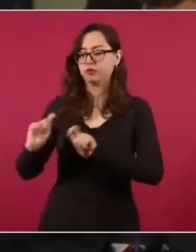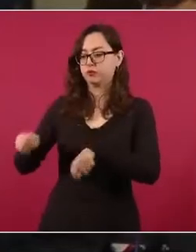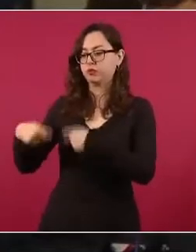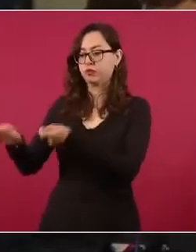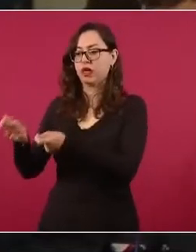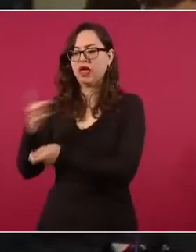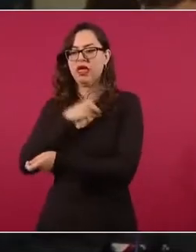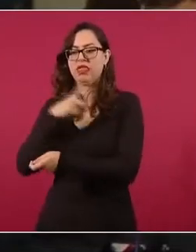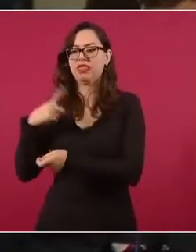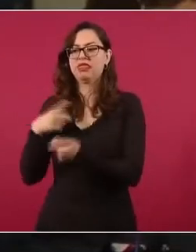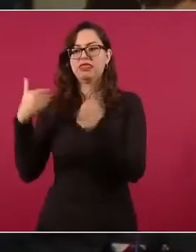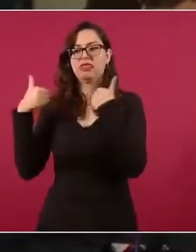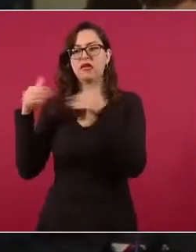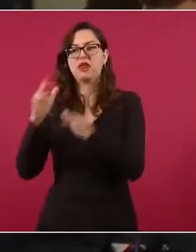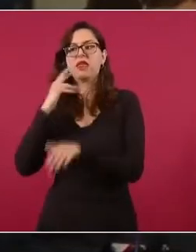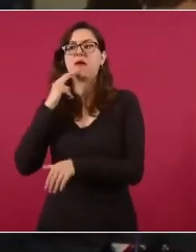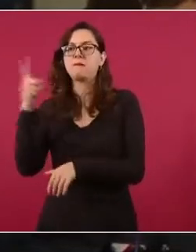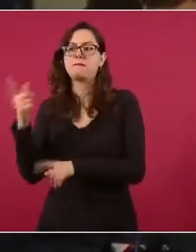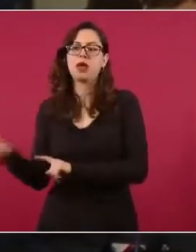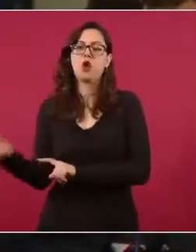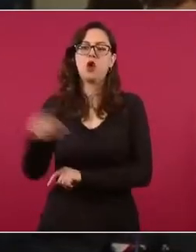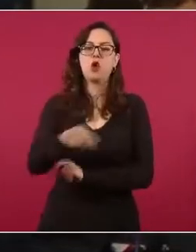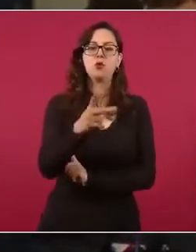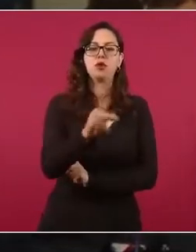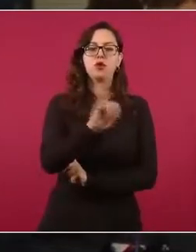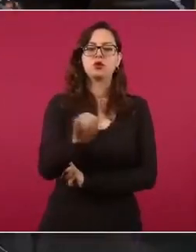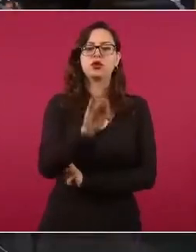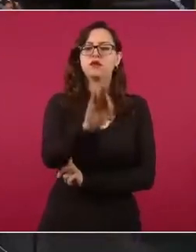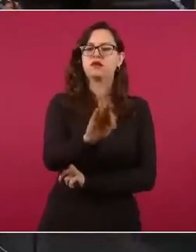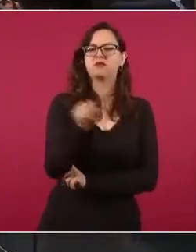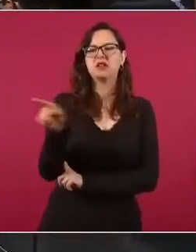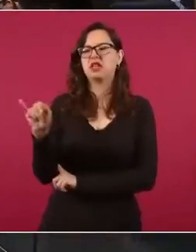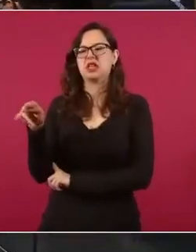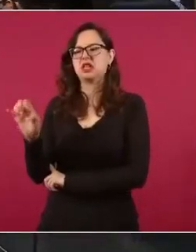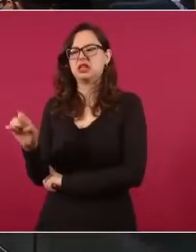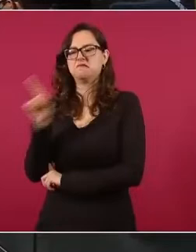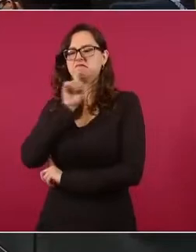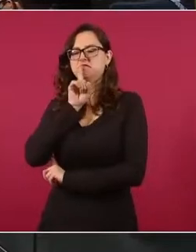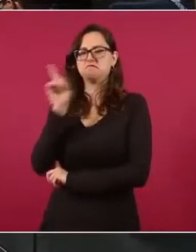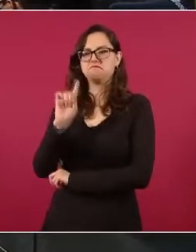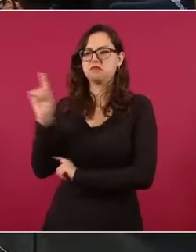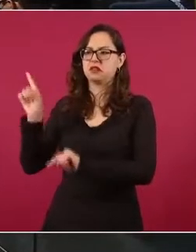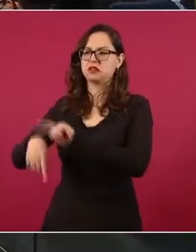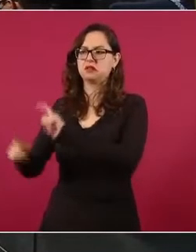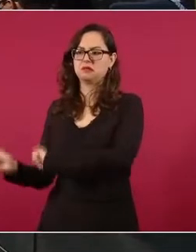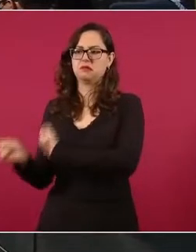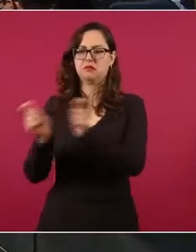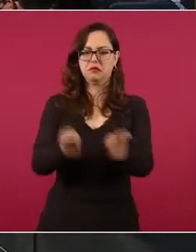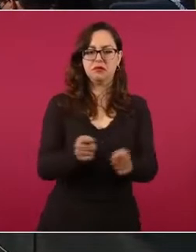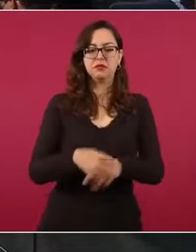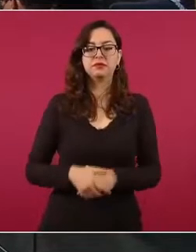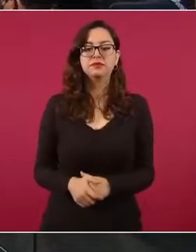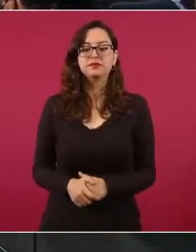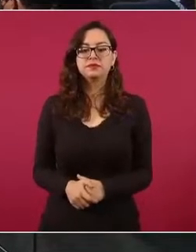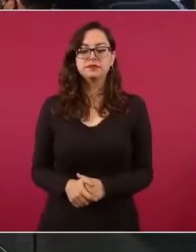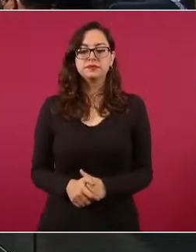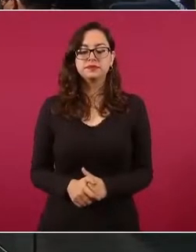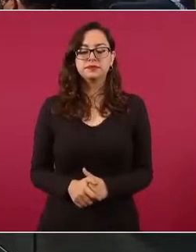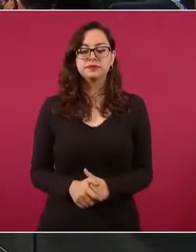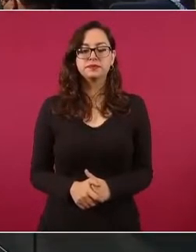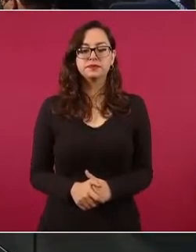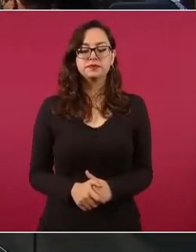Poder Judicial a través de un órgano especial. Esa sería mi pregunta. La elección de ayer